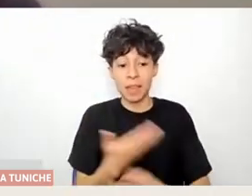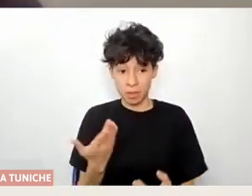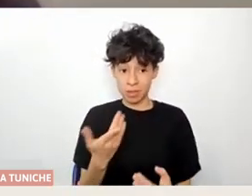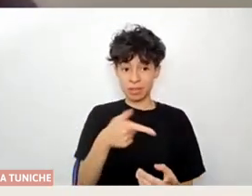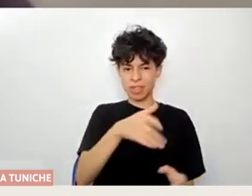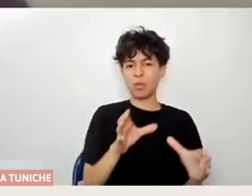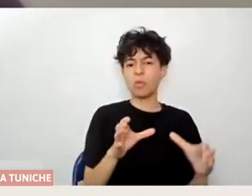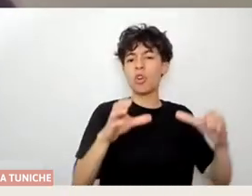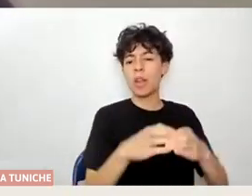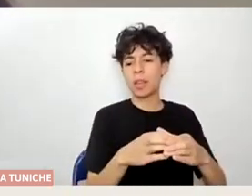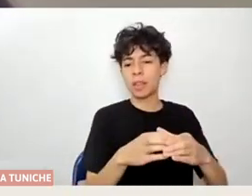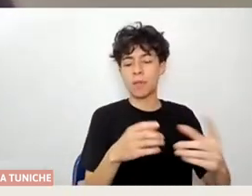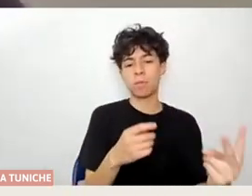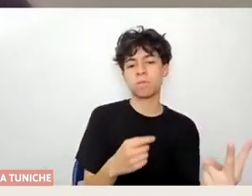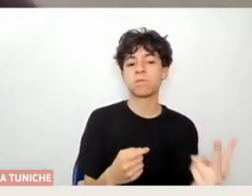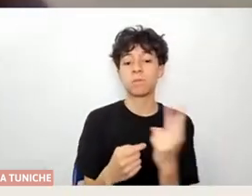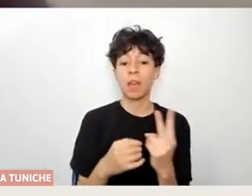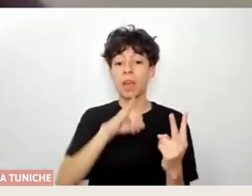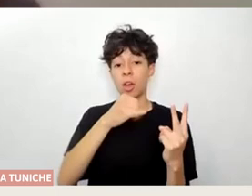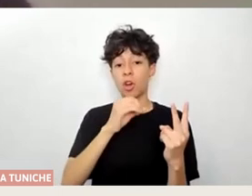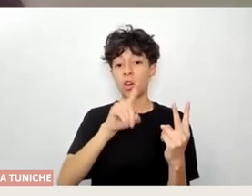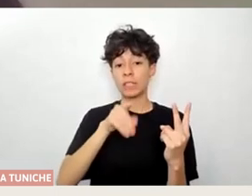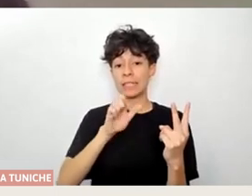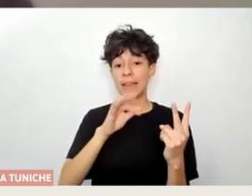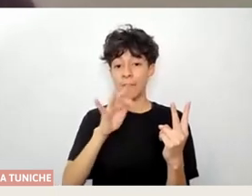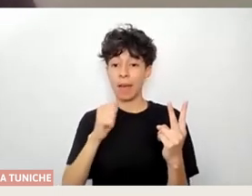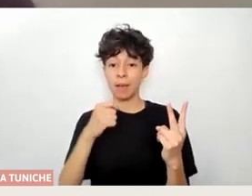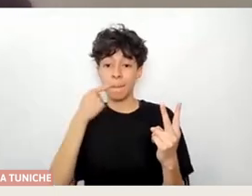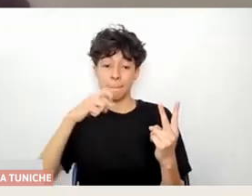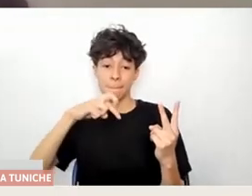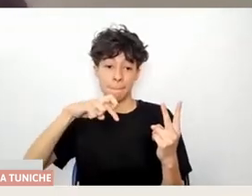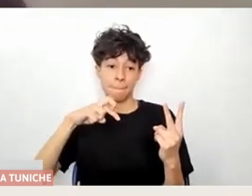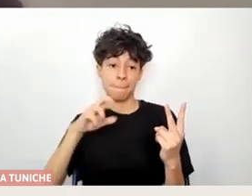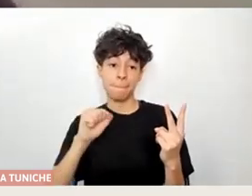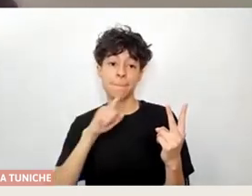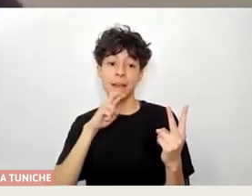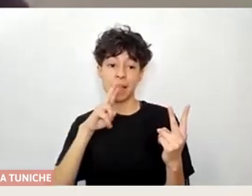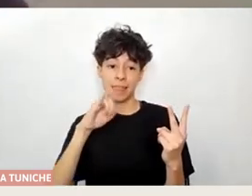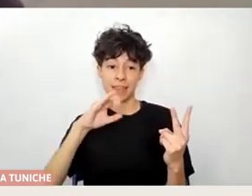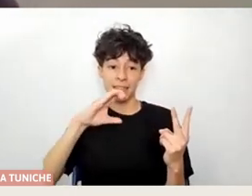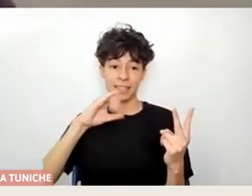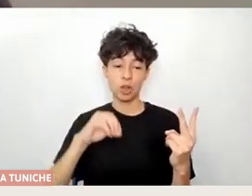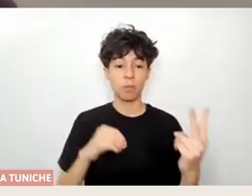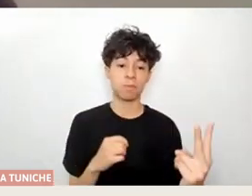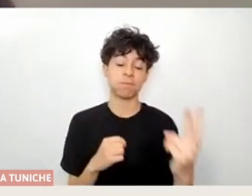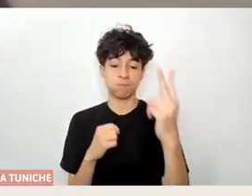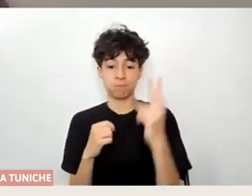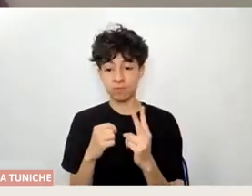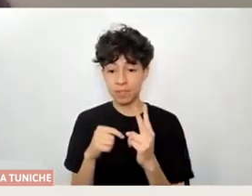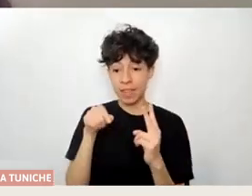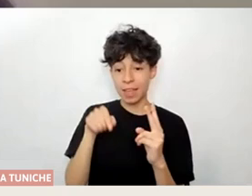colectivo para acá, vino Josefa, Patricio y el equipo, y trabajaron con un grupo aproximado de